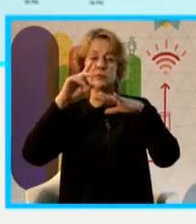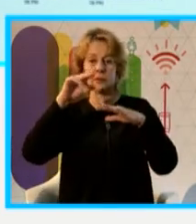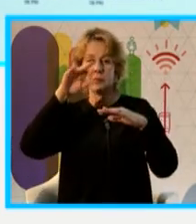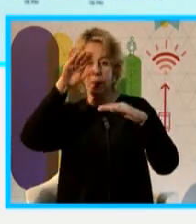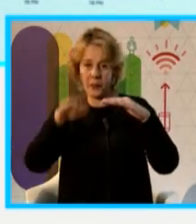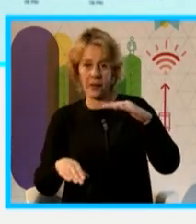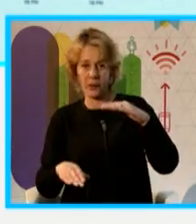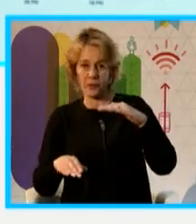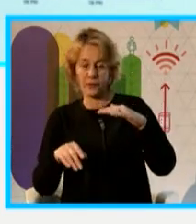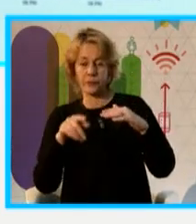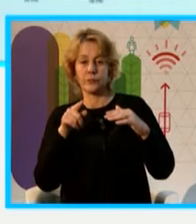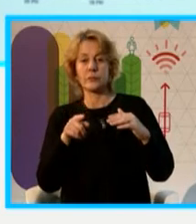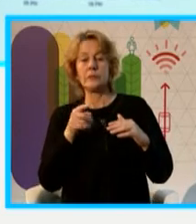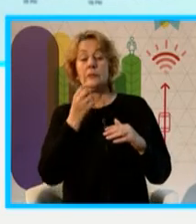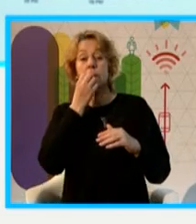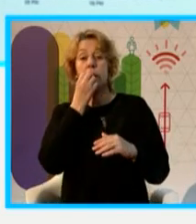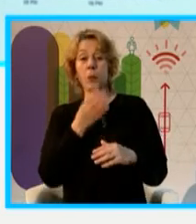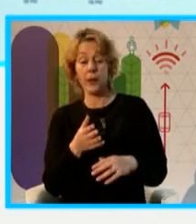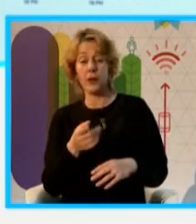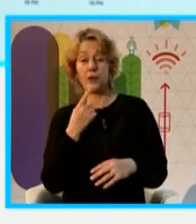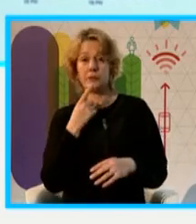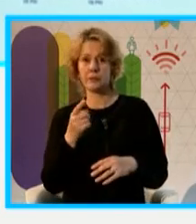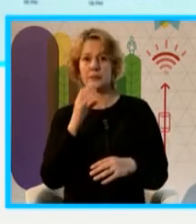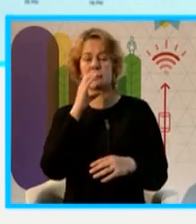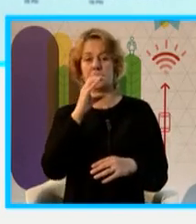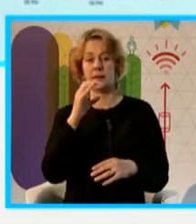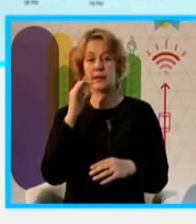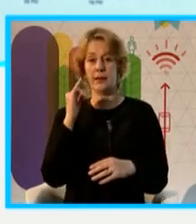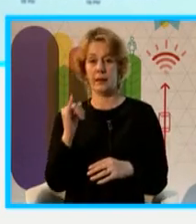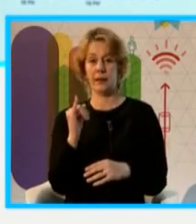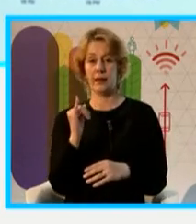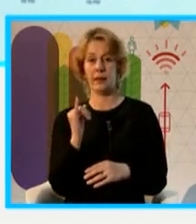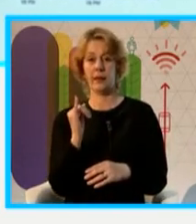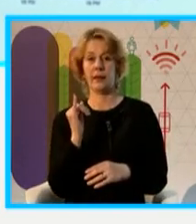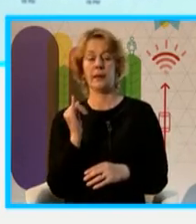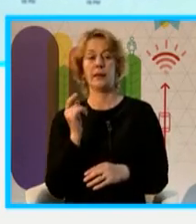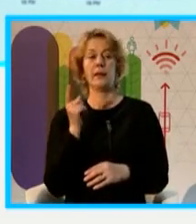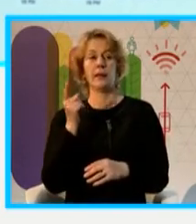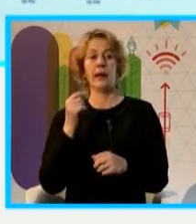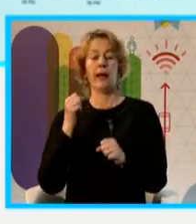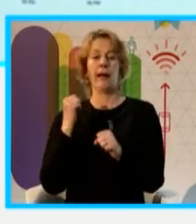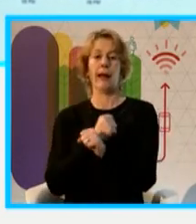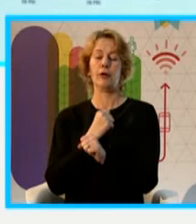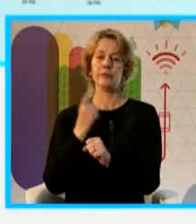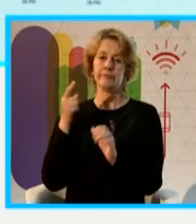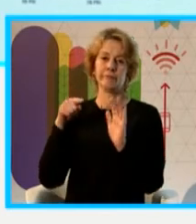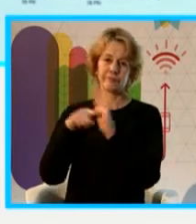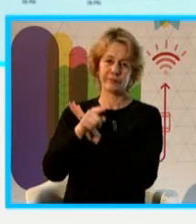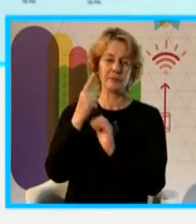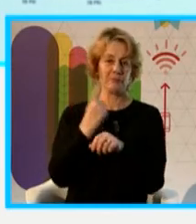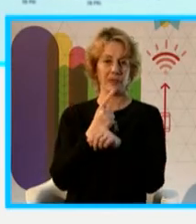Lo bueno de esto es que realmente el grupo de CCI, CIEMSA, nos ganó e hizo la gráfica